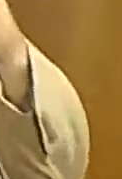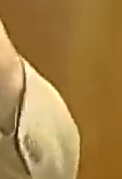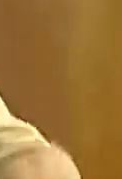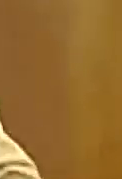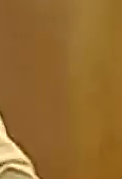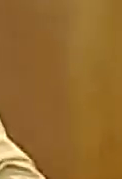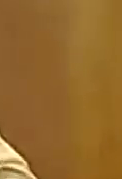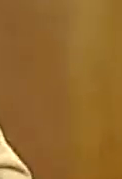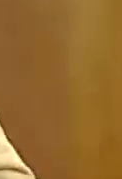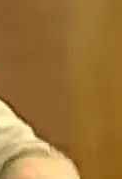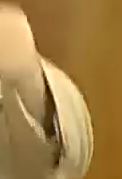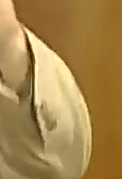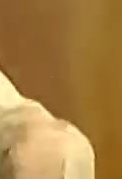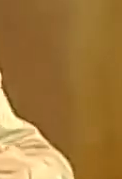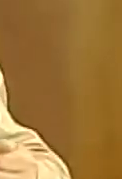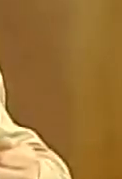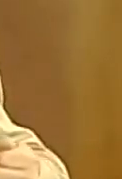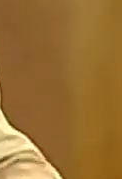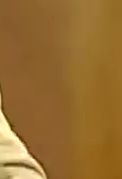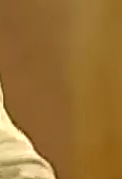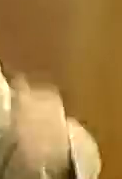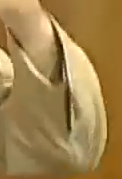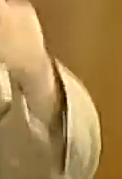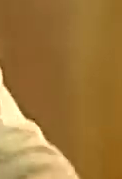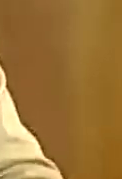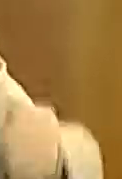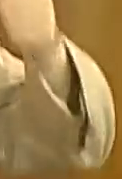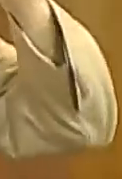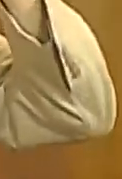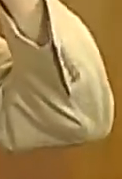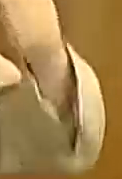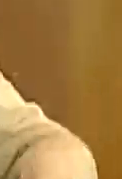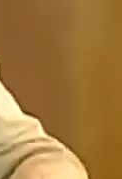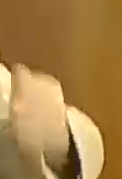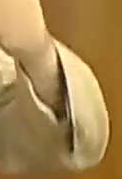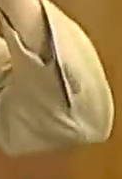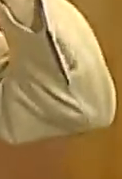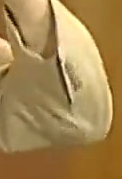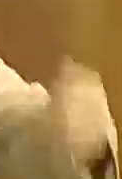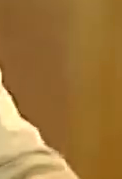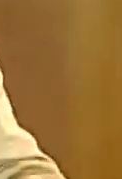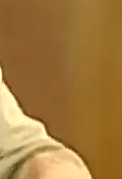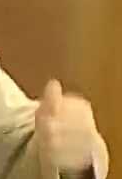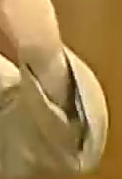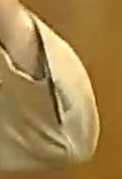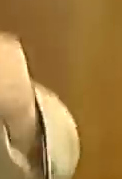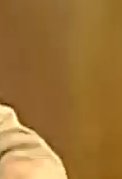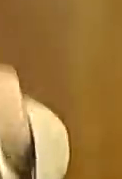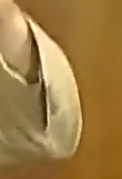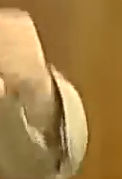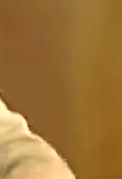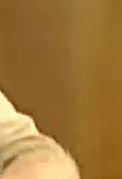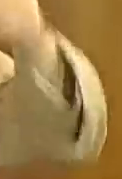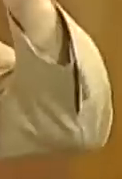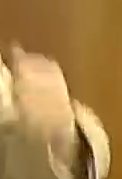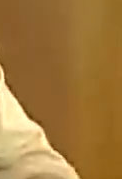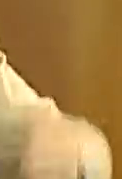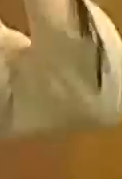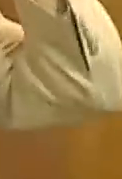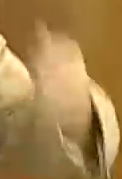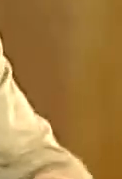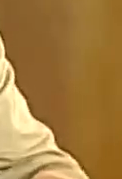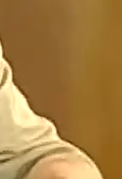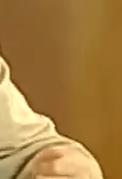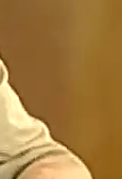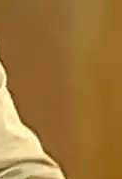este periplo y en esta proeza la derrota del gobierno norteamericano y la derrota de todo el que se nos